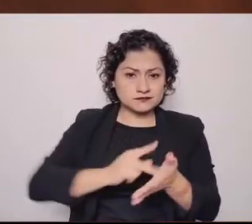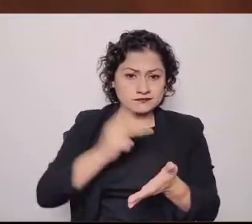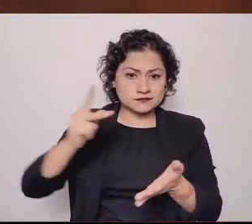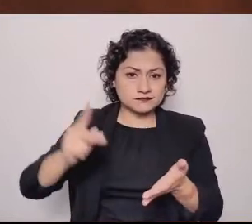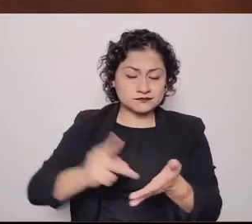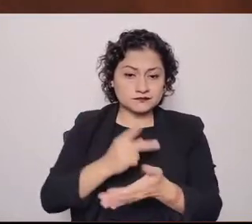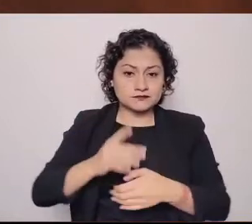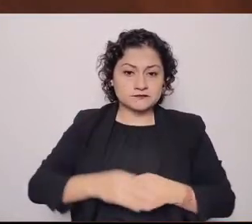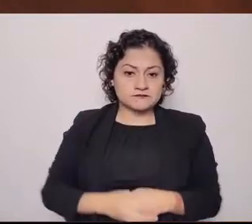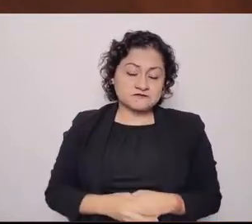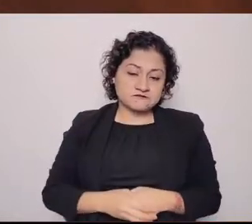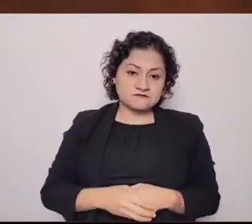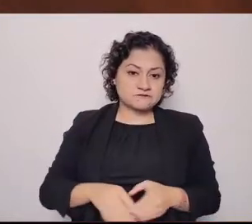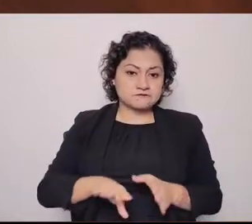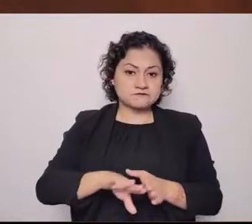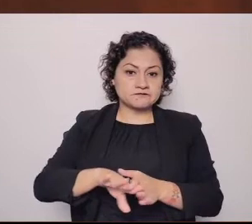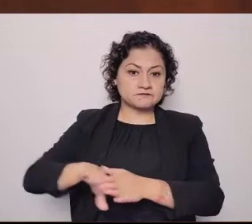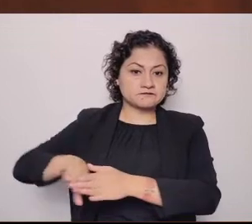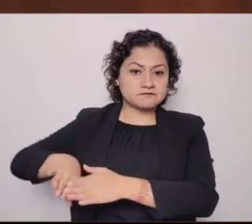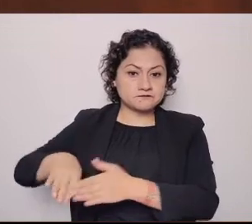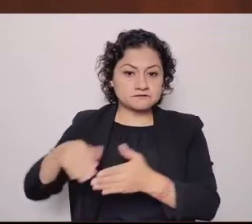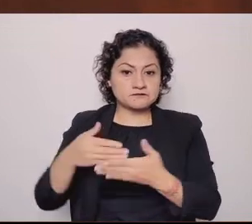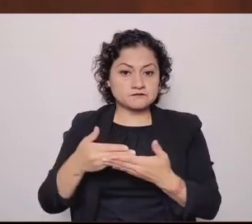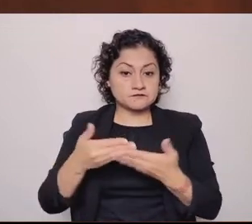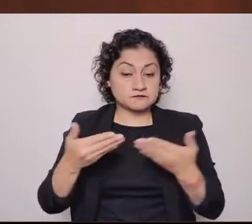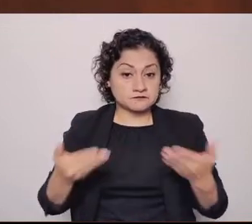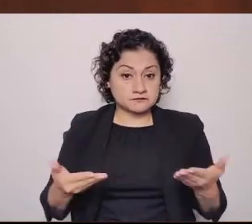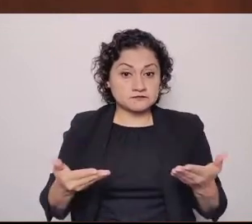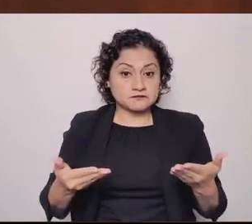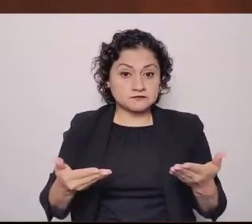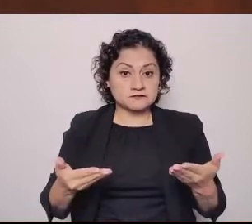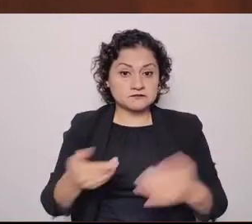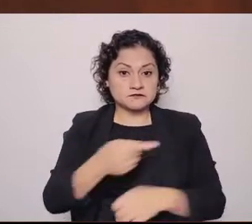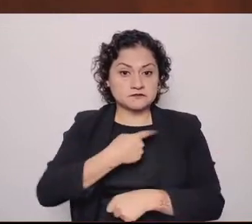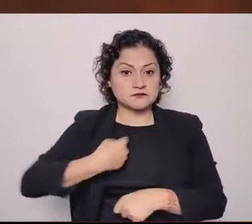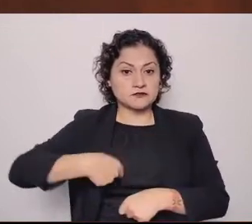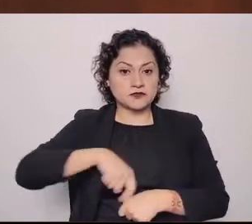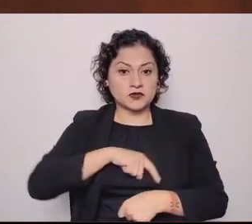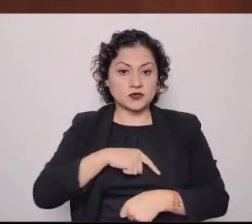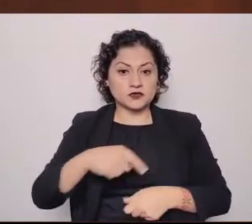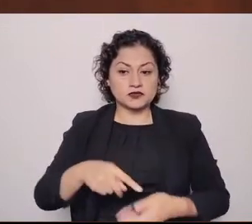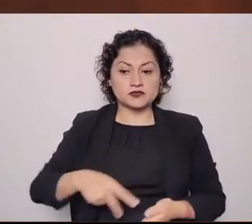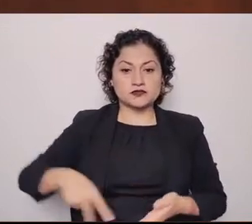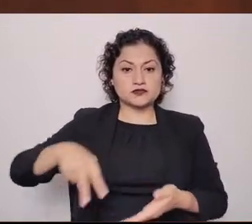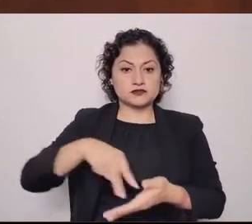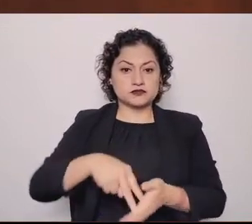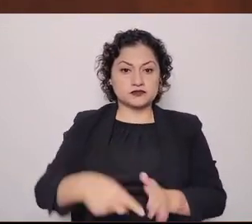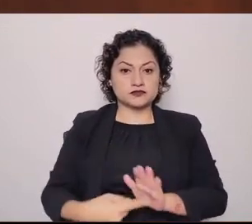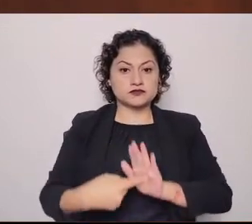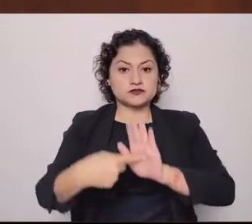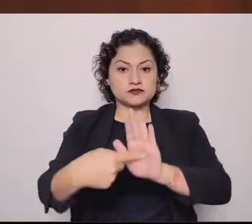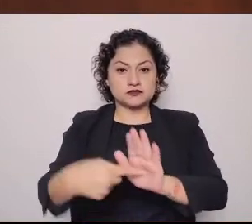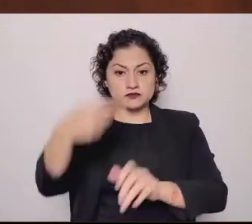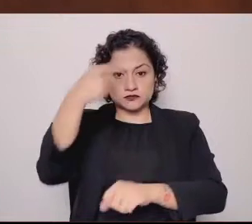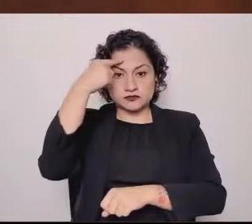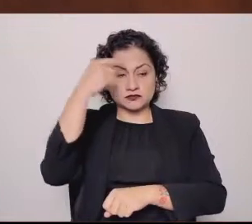hoy por hoy, nos presentamos para dar voz a las causas ciudadanas,